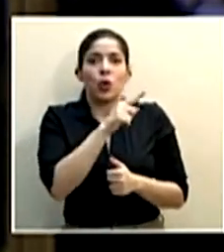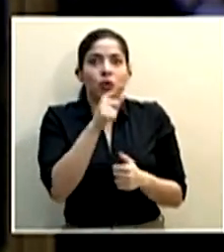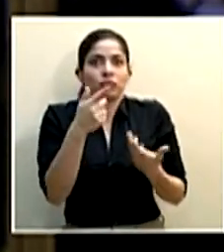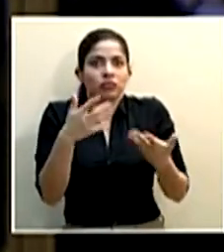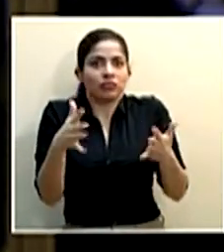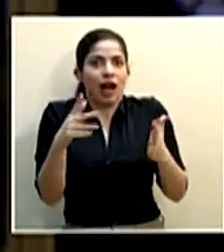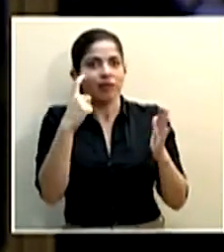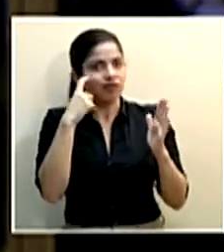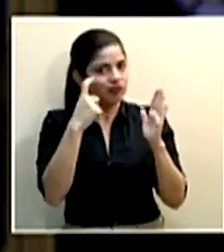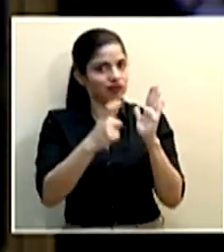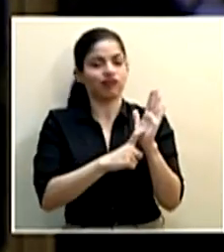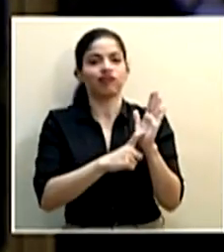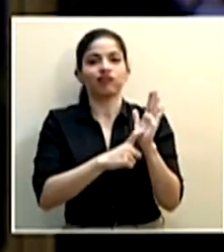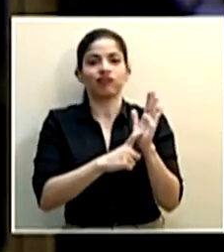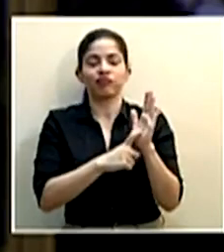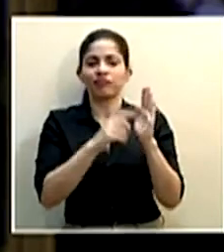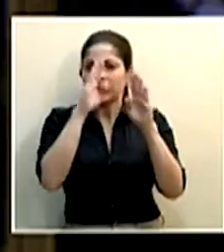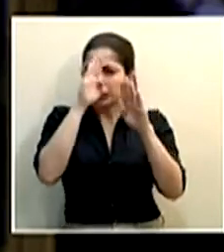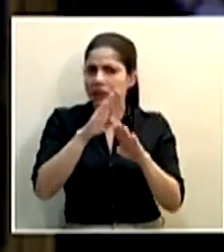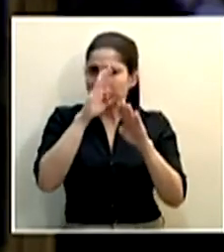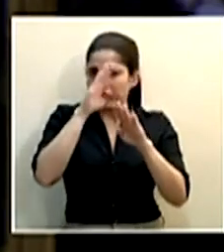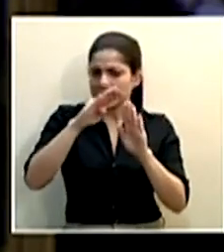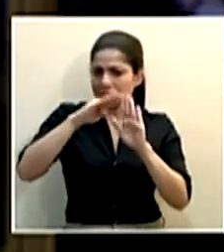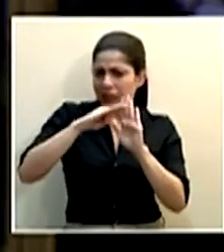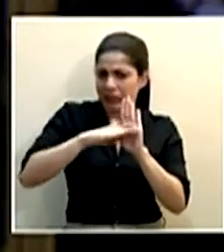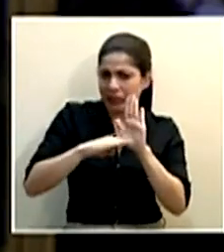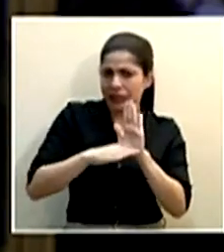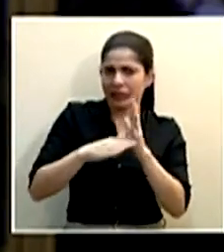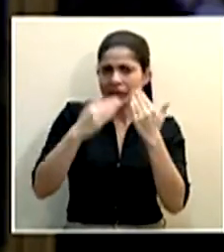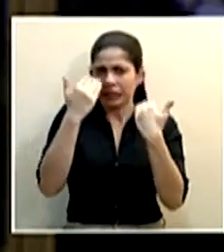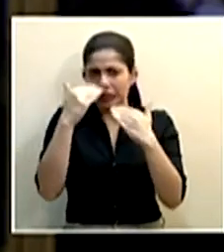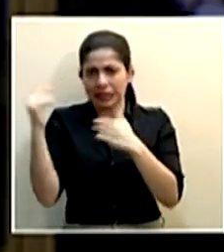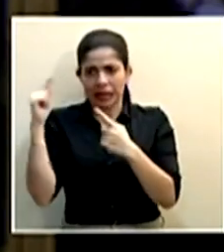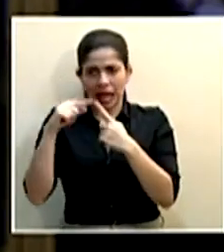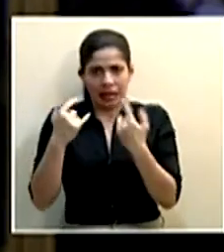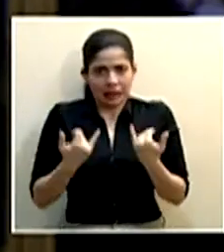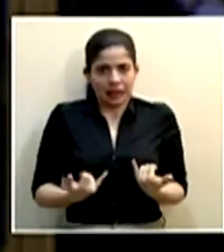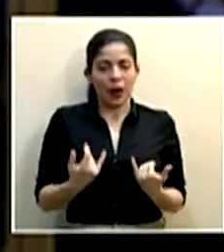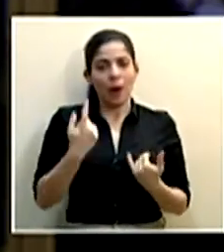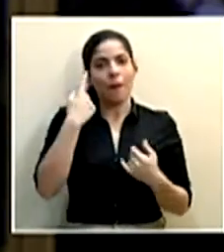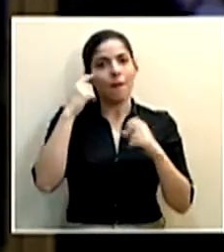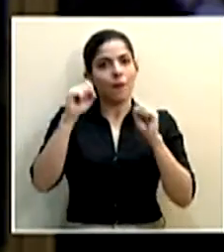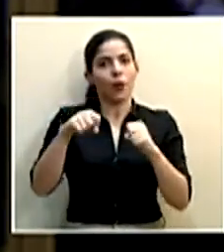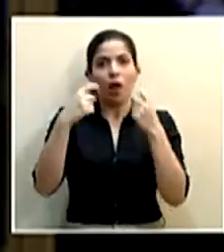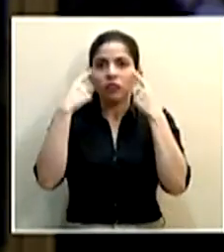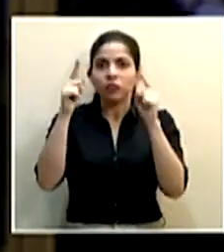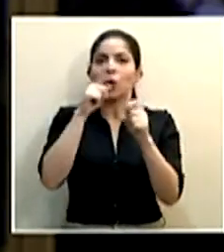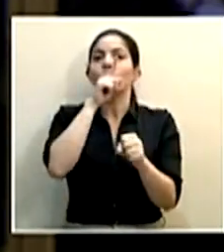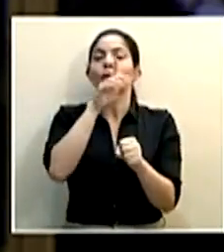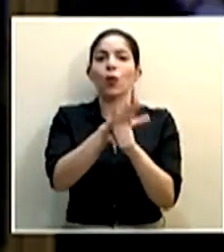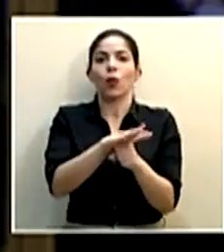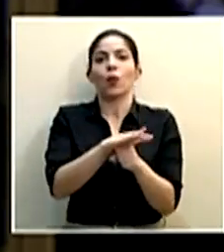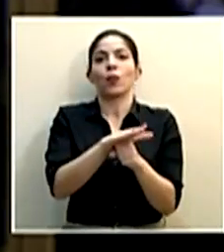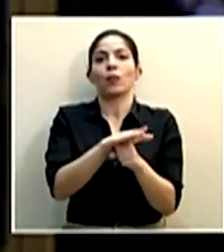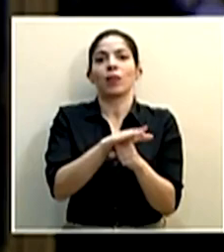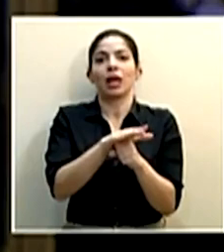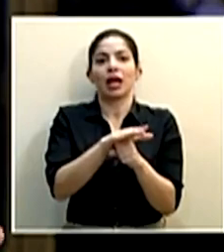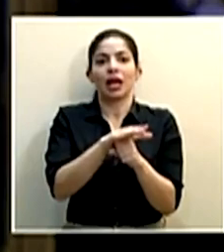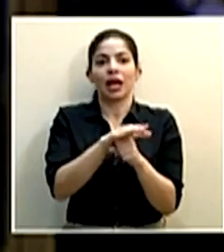reconocido, en acatar todas las directrices y restricciones hasta ahora para cumplir con este